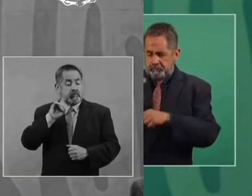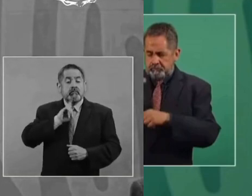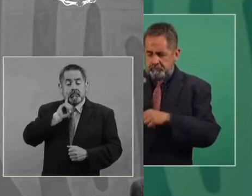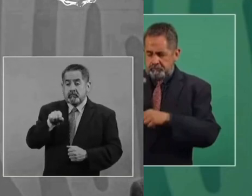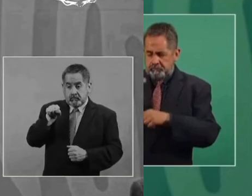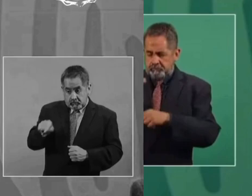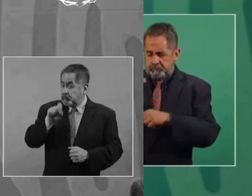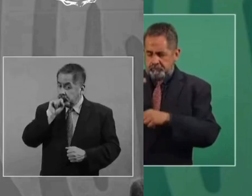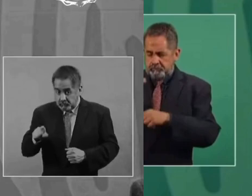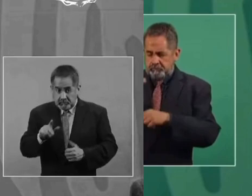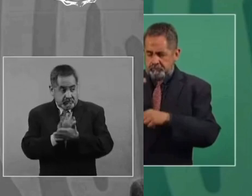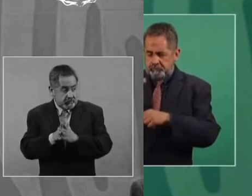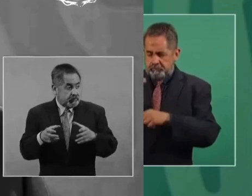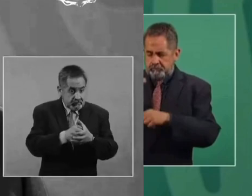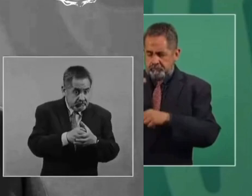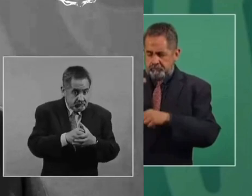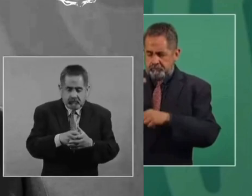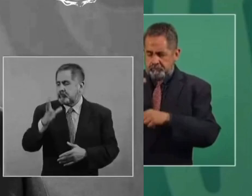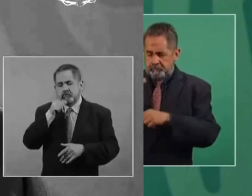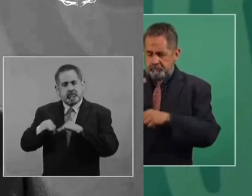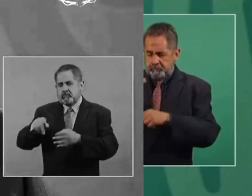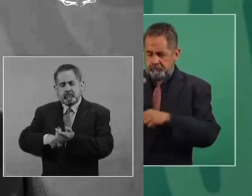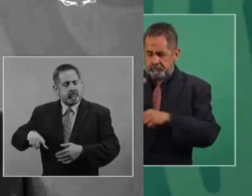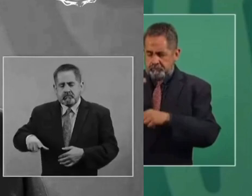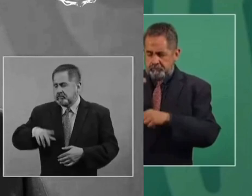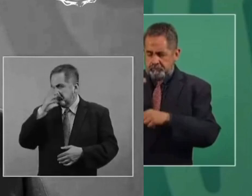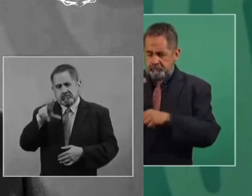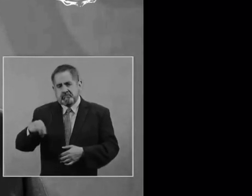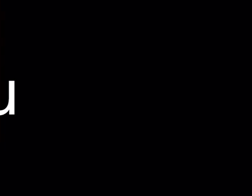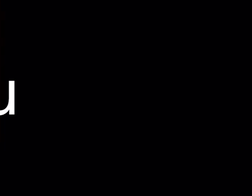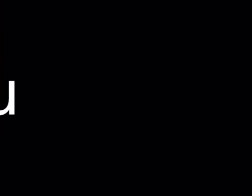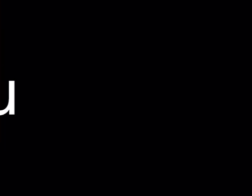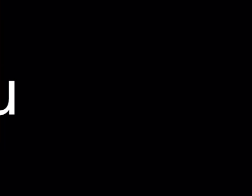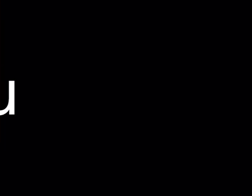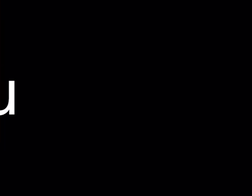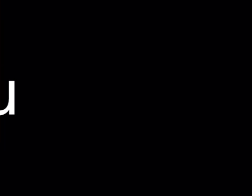tuvo que ver, no puede trabajar en el gobierno de nosotros.